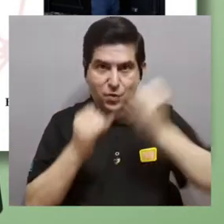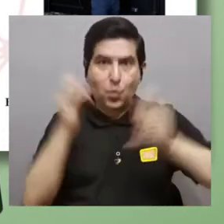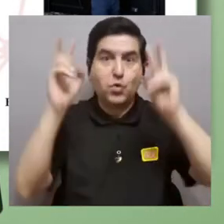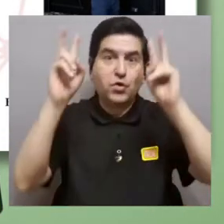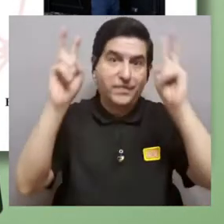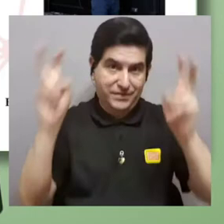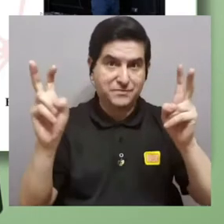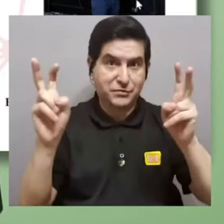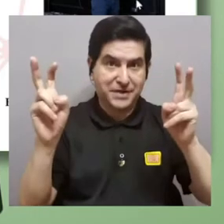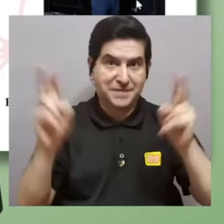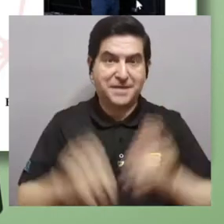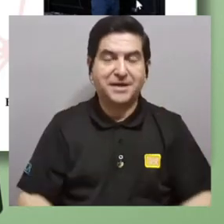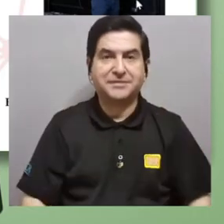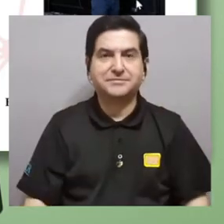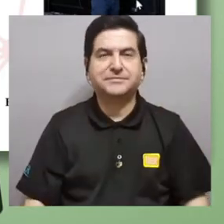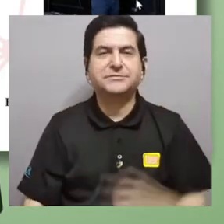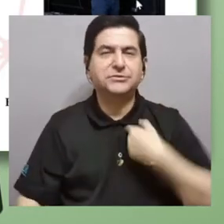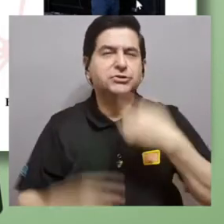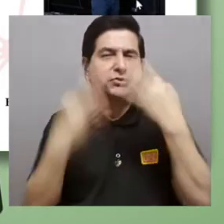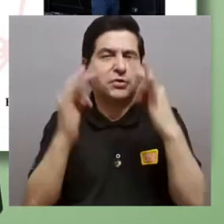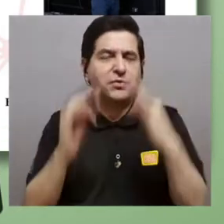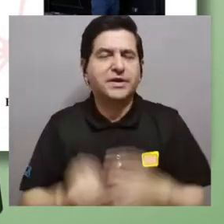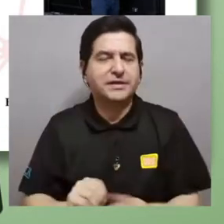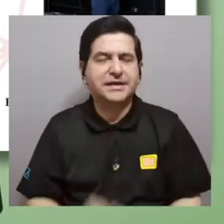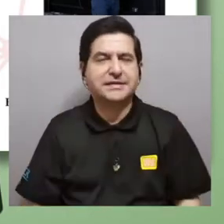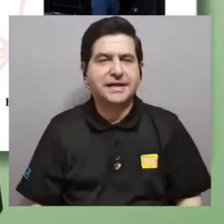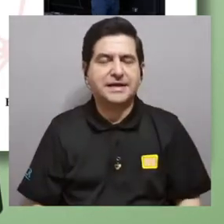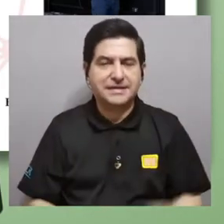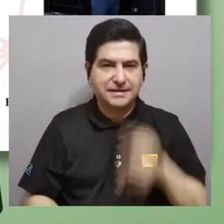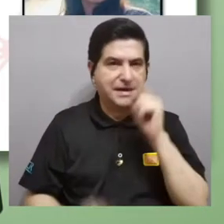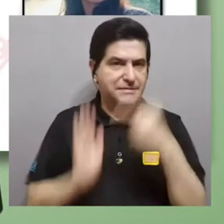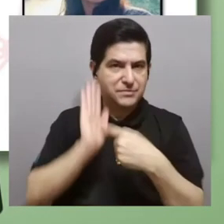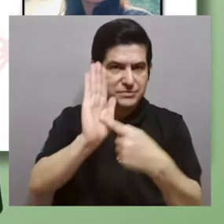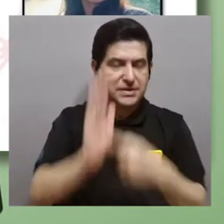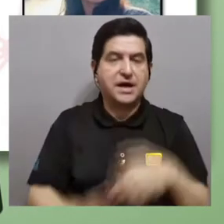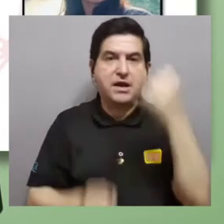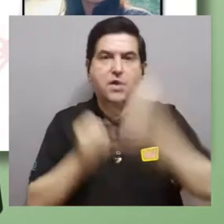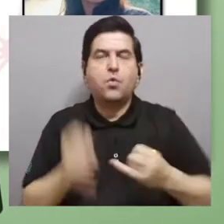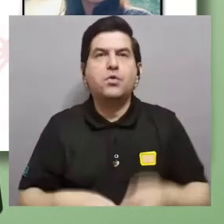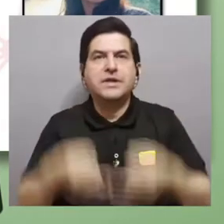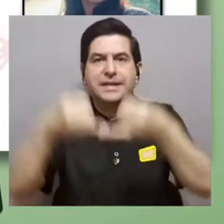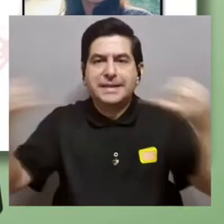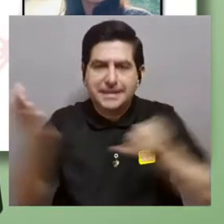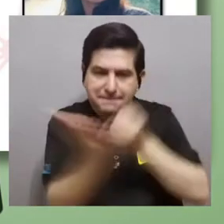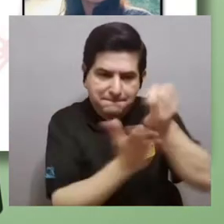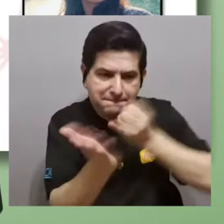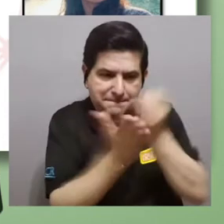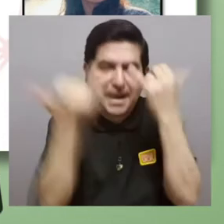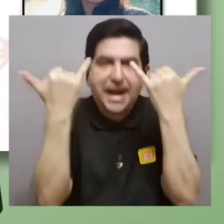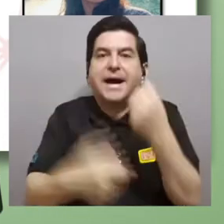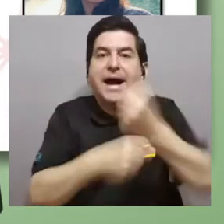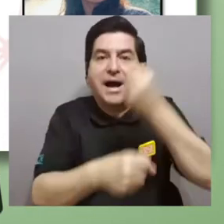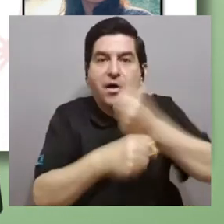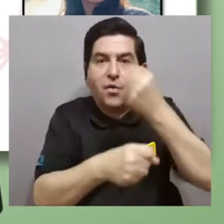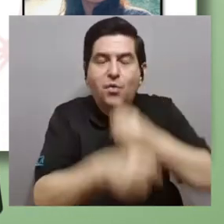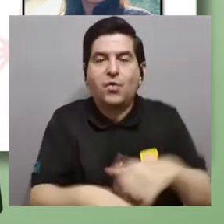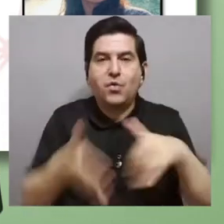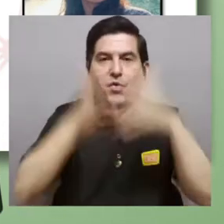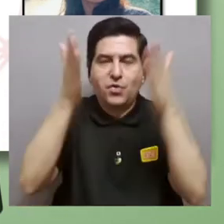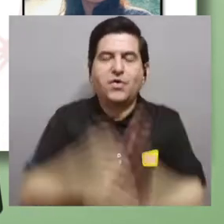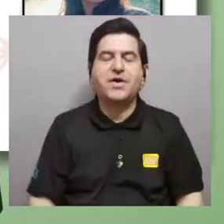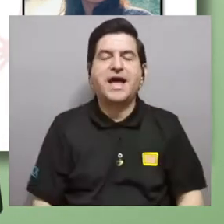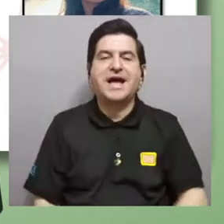El último tema, la última, a ver si me lo logro pasar, la última línea de investigación que estamos trabajando